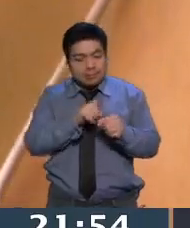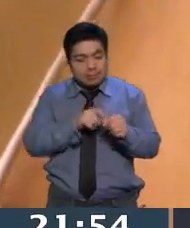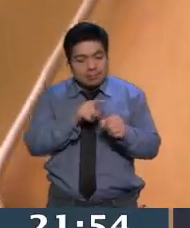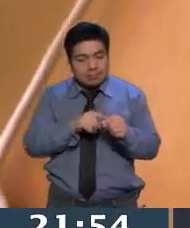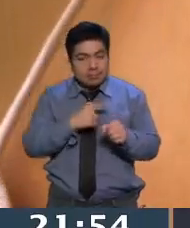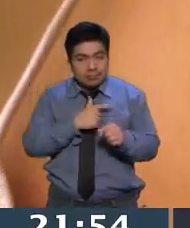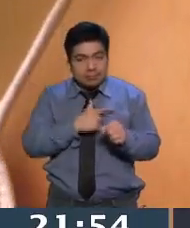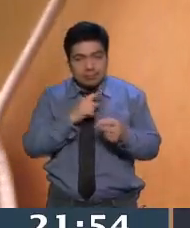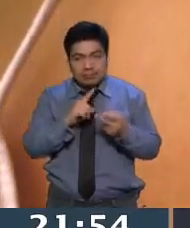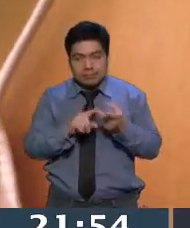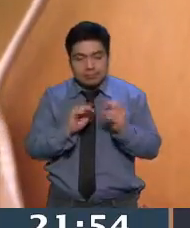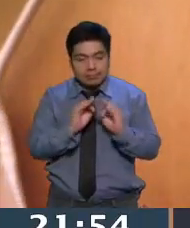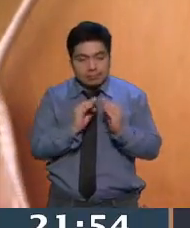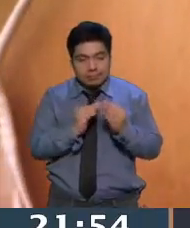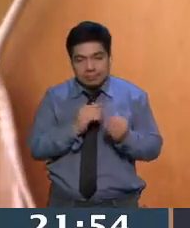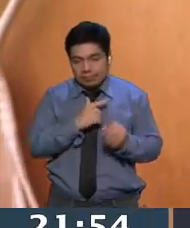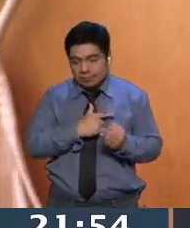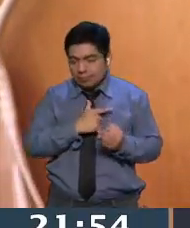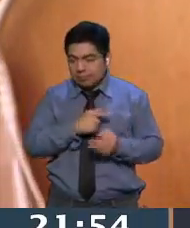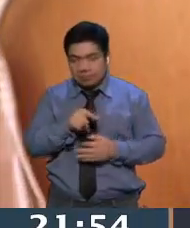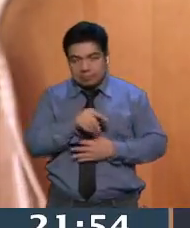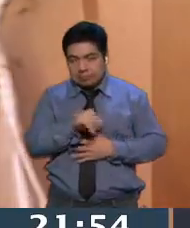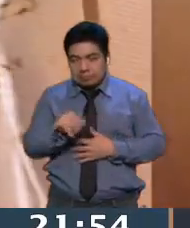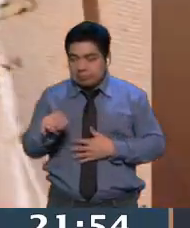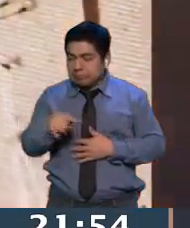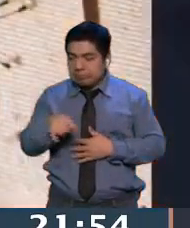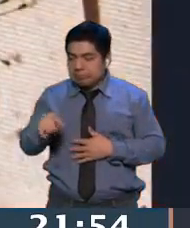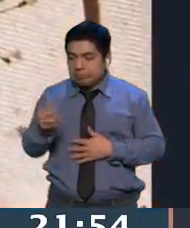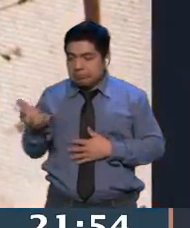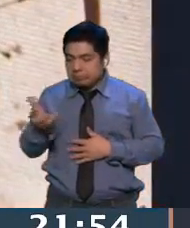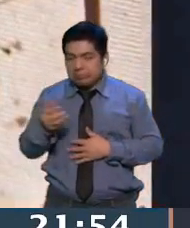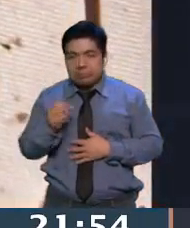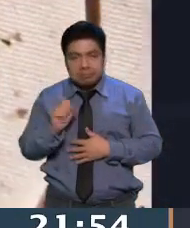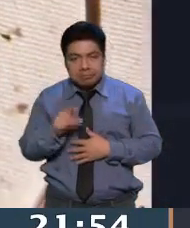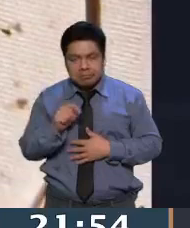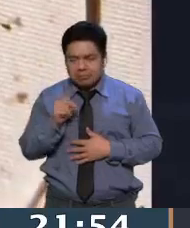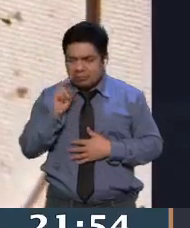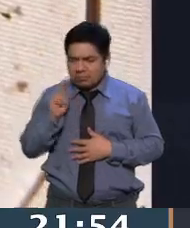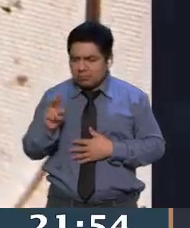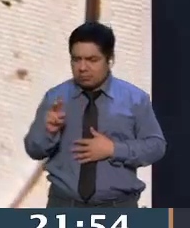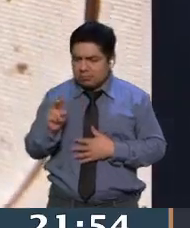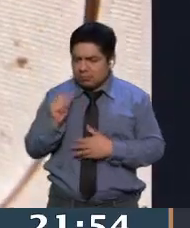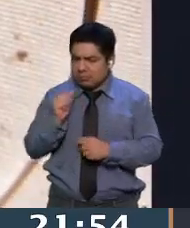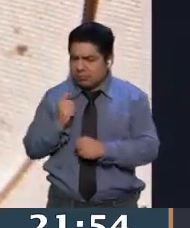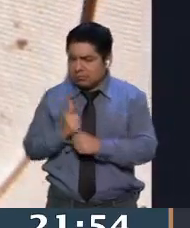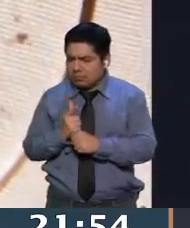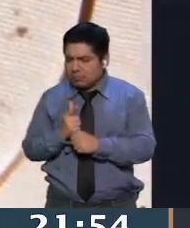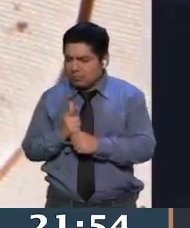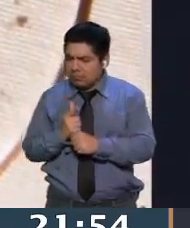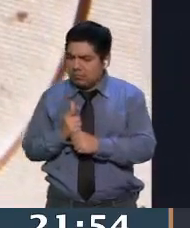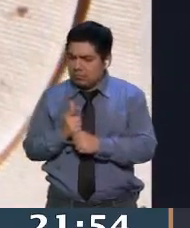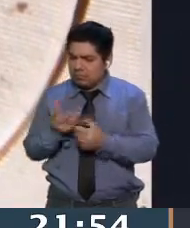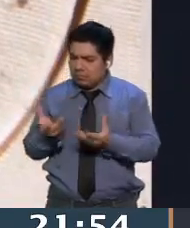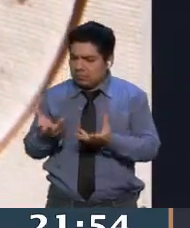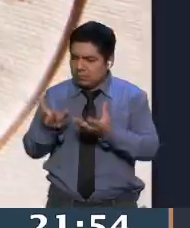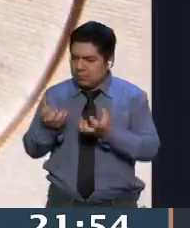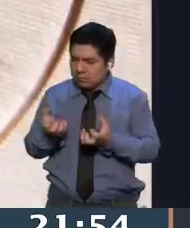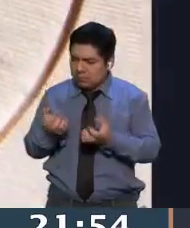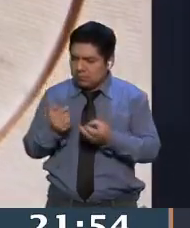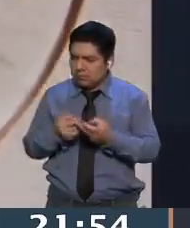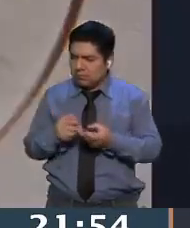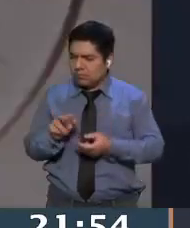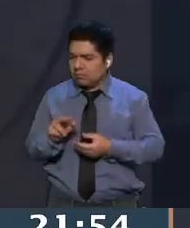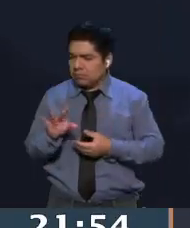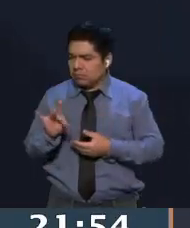forma, lo que sea. Bueno, ellas hacían esto tan común que hacemos todos y luego descubrieron que si juntaban este secado con resinas,